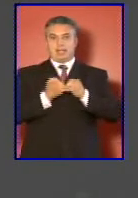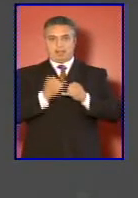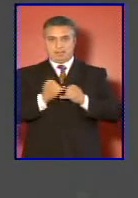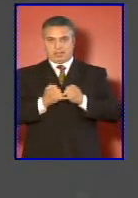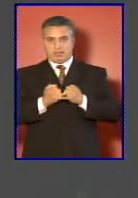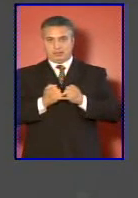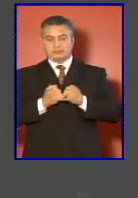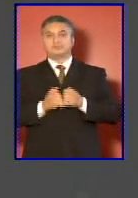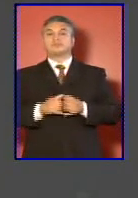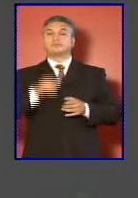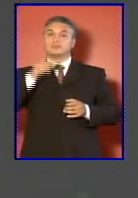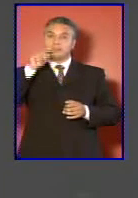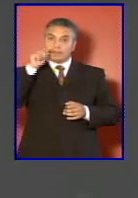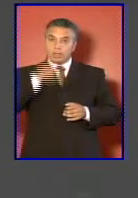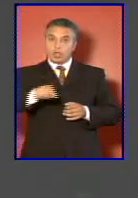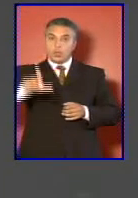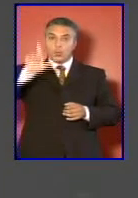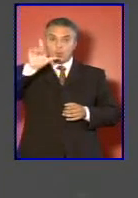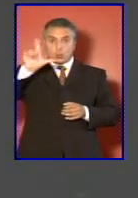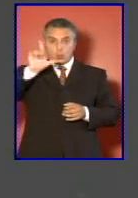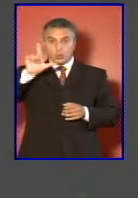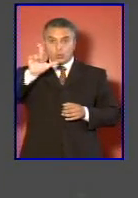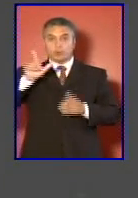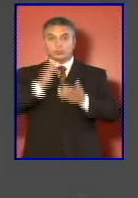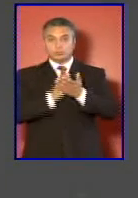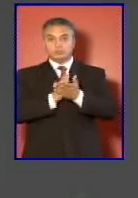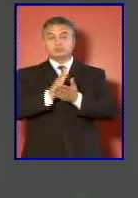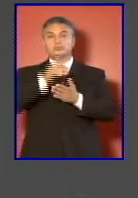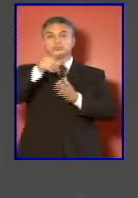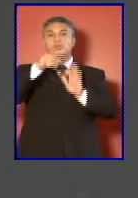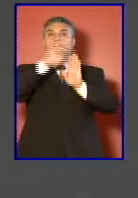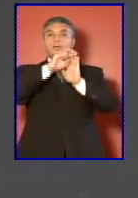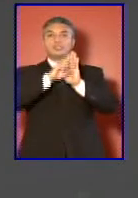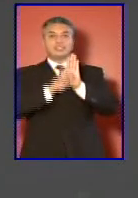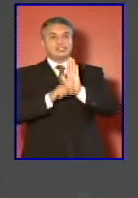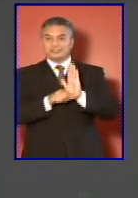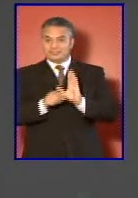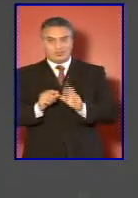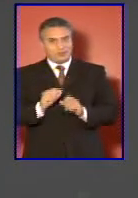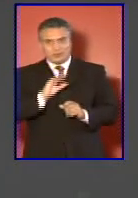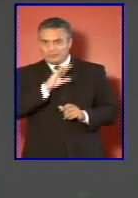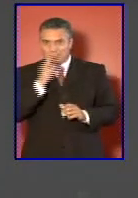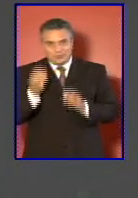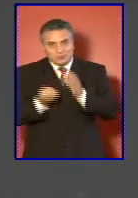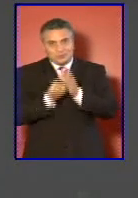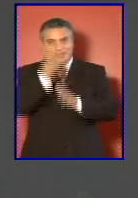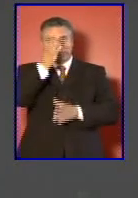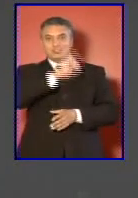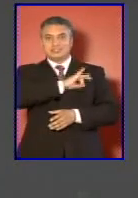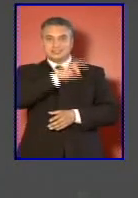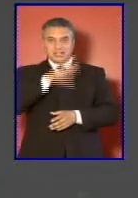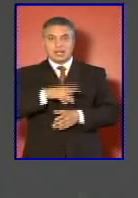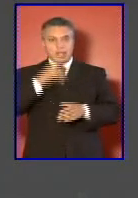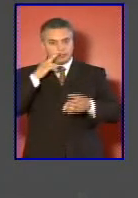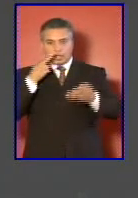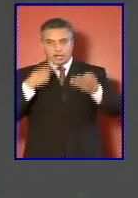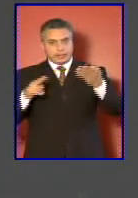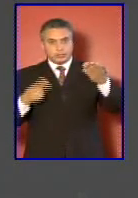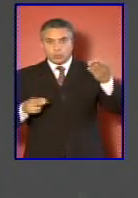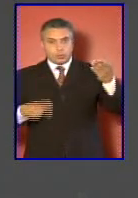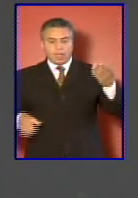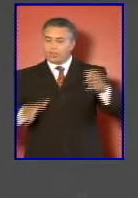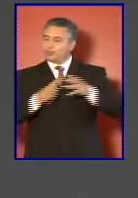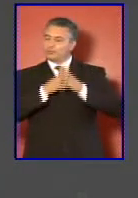a partir de julio iniciamos un proyecto inédito en Chile y cuyo resultado ha sido extraordinariamente